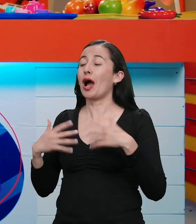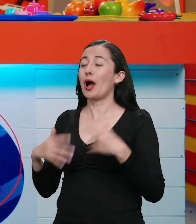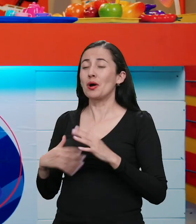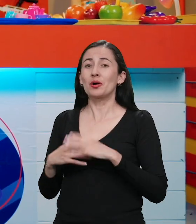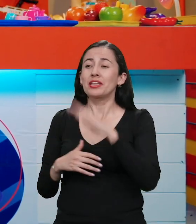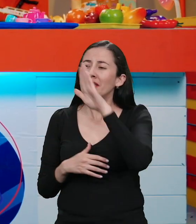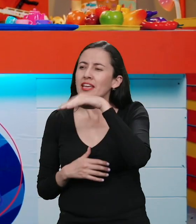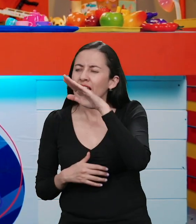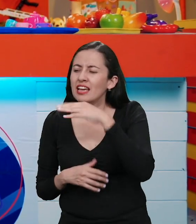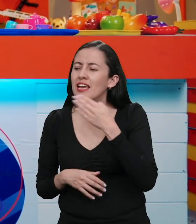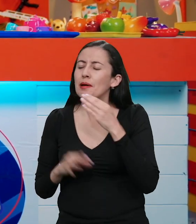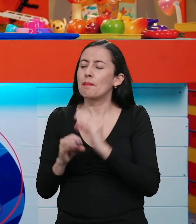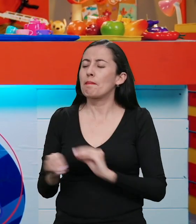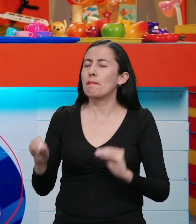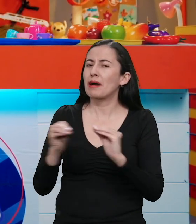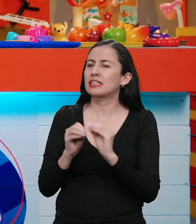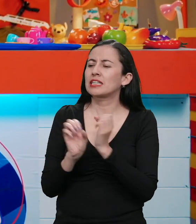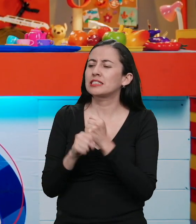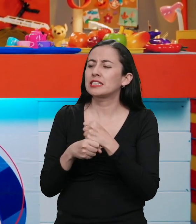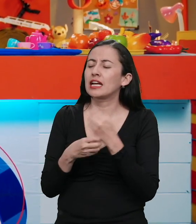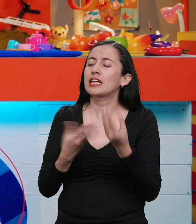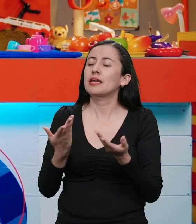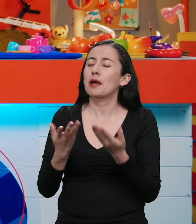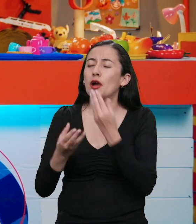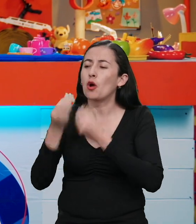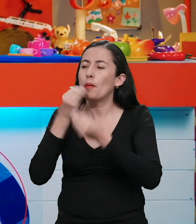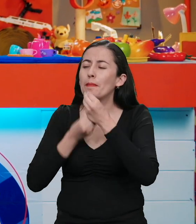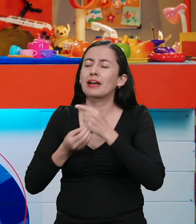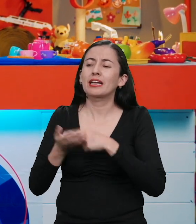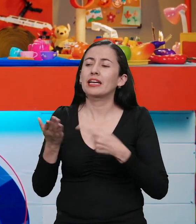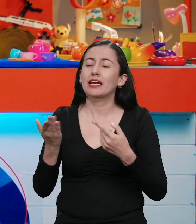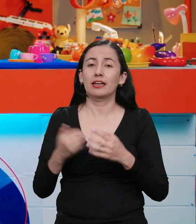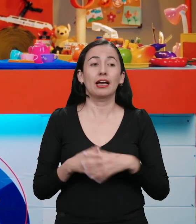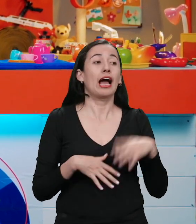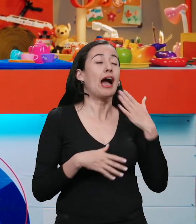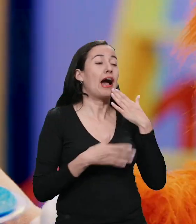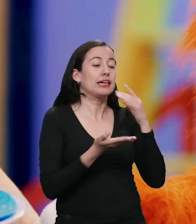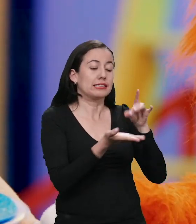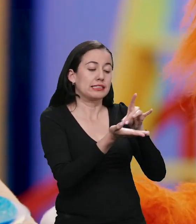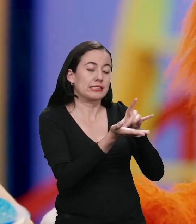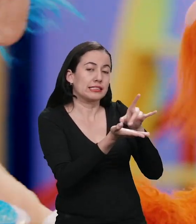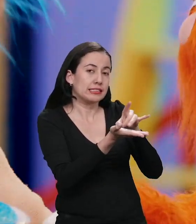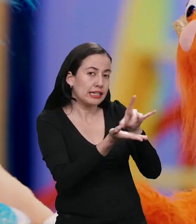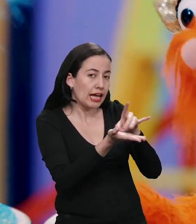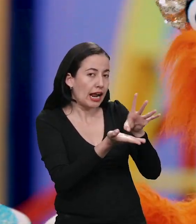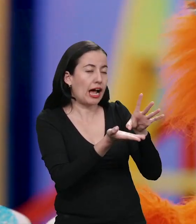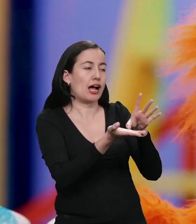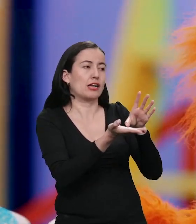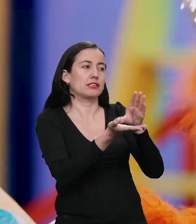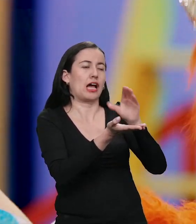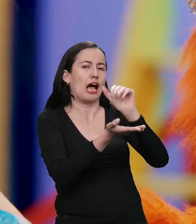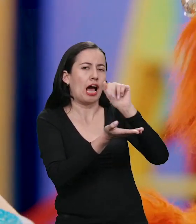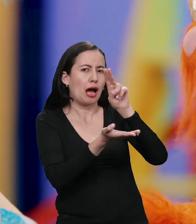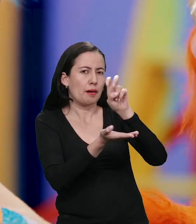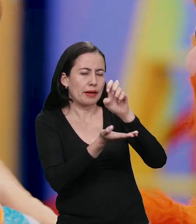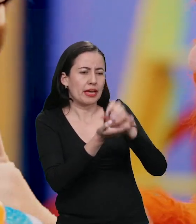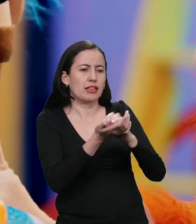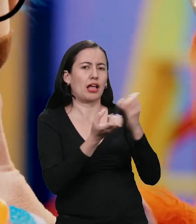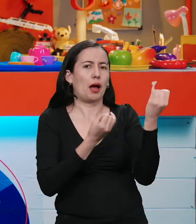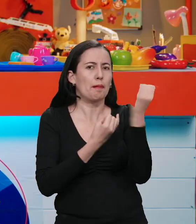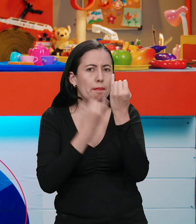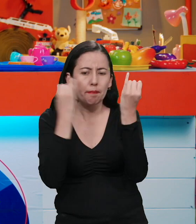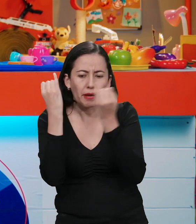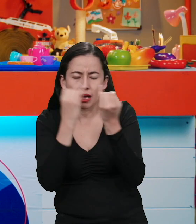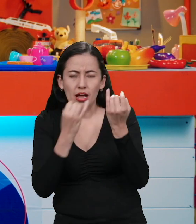Ay, Edichito, ¿y qué más tengo que comer? Tienes que comer cereales, maíz, avena, las